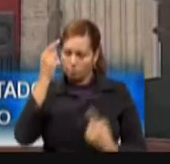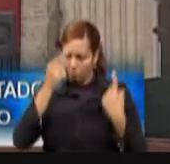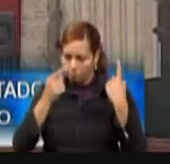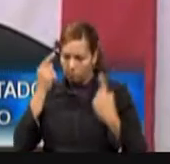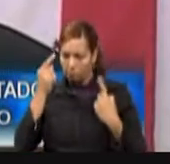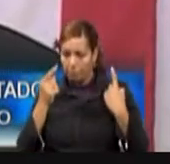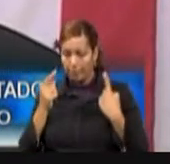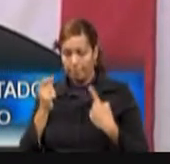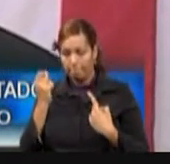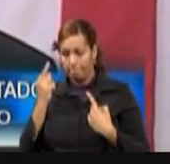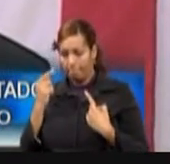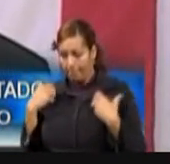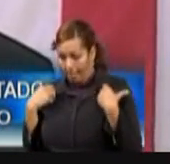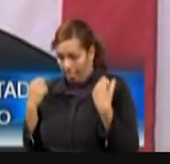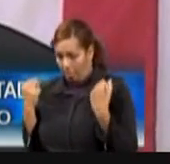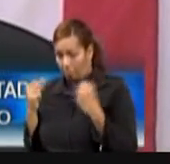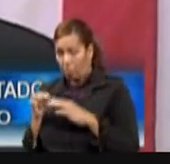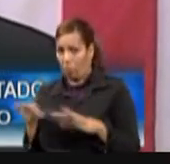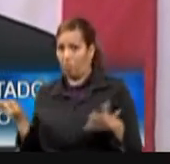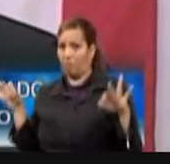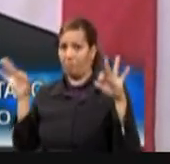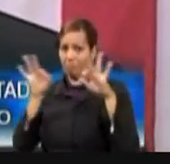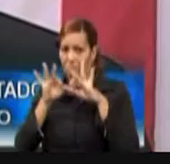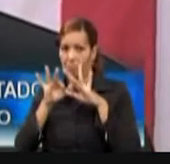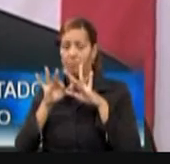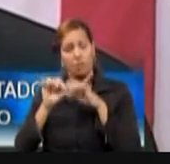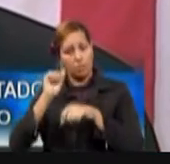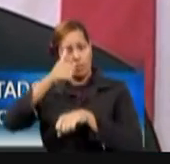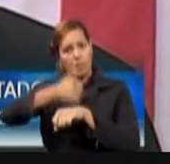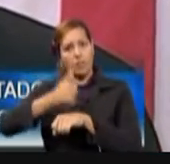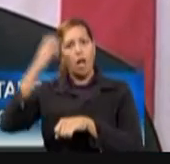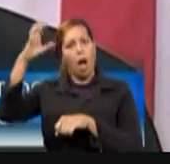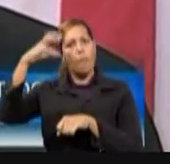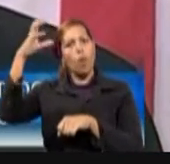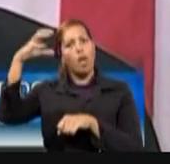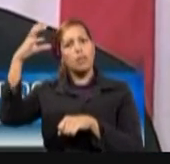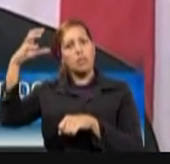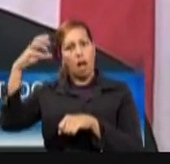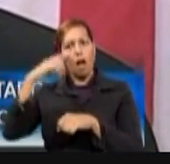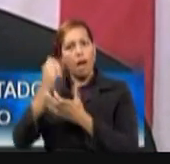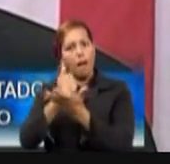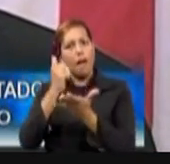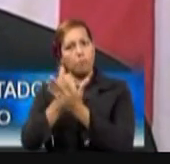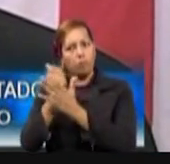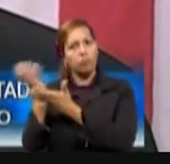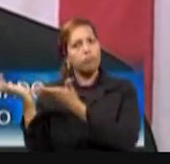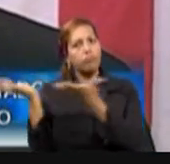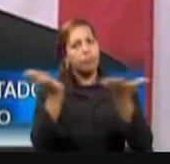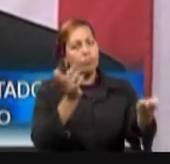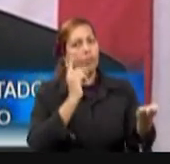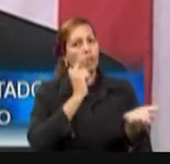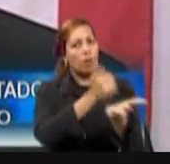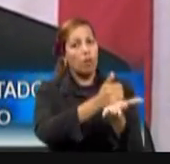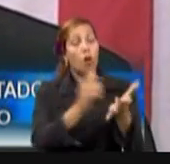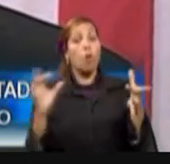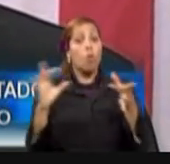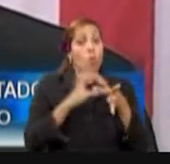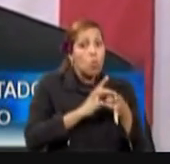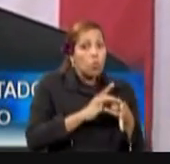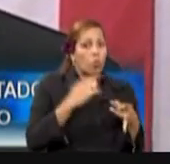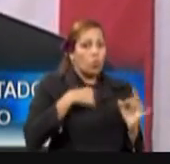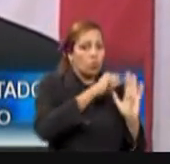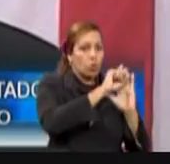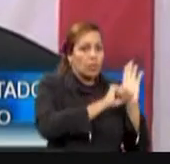salud debe ser una prioridad y establecer una red de ambulancias municipales que pueda trabajar coordinadamente con nuestras ambulancias